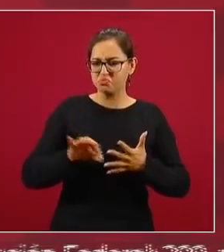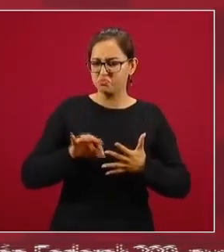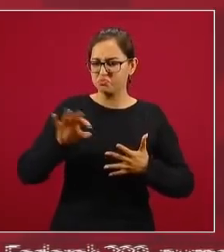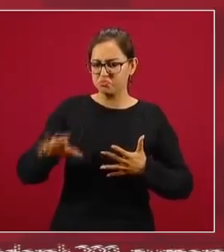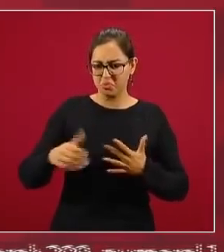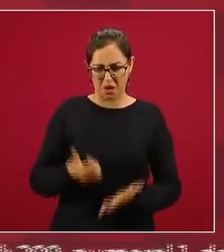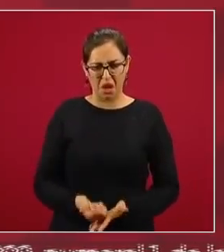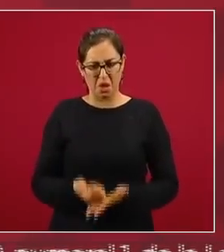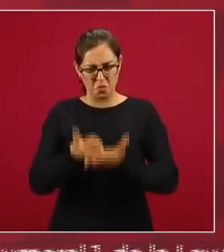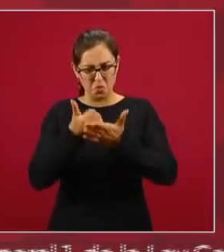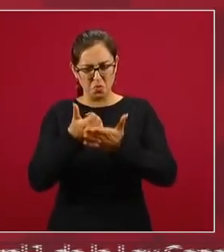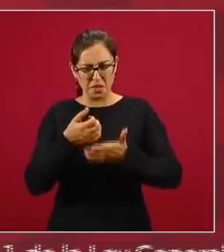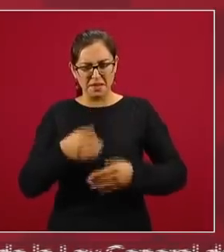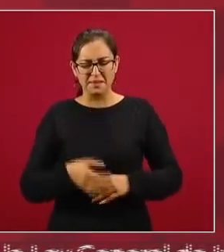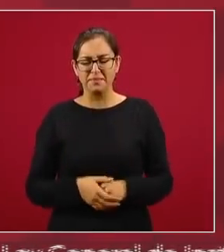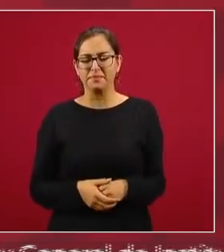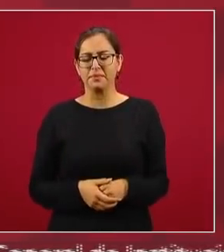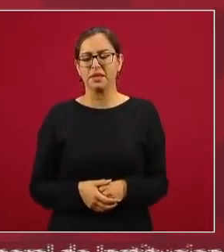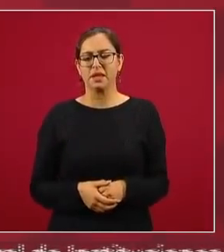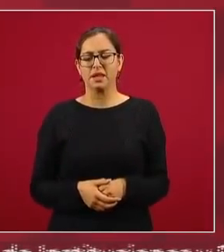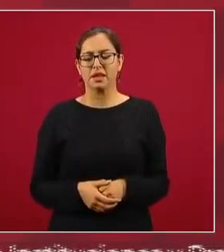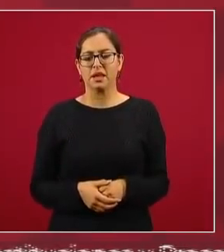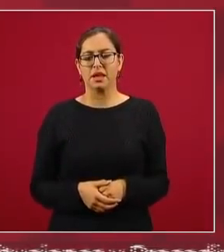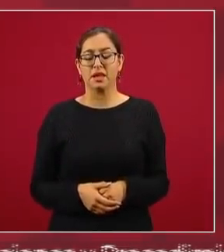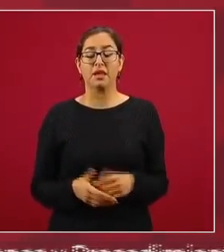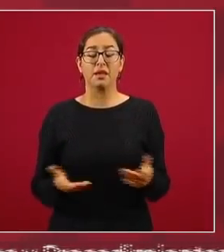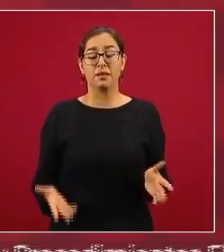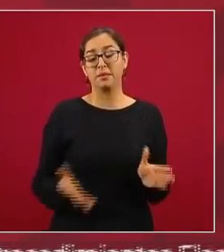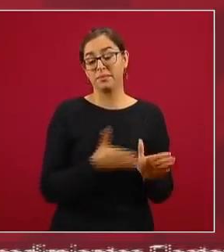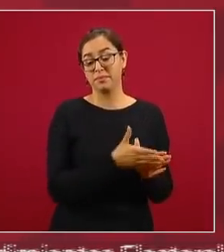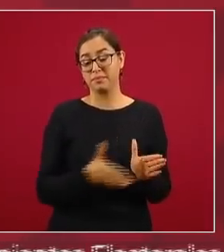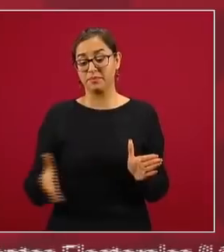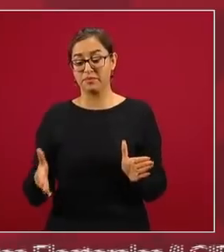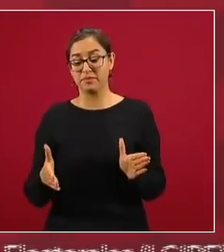del agua en el gobierno de Vicente Fox